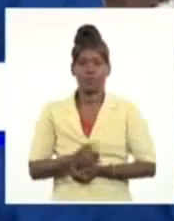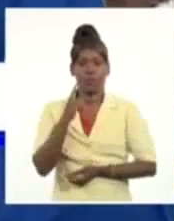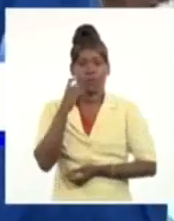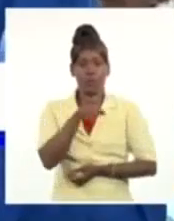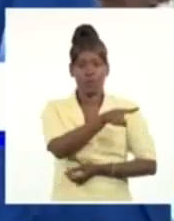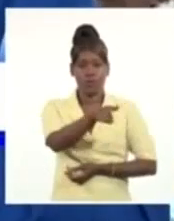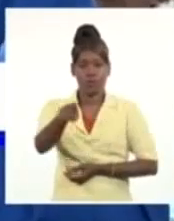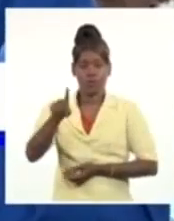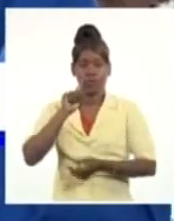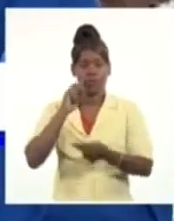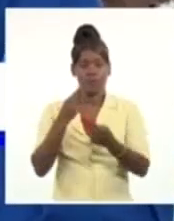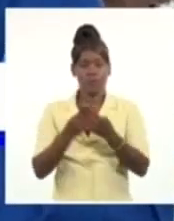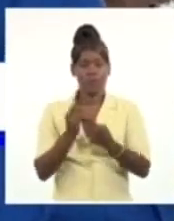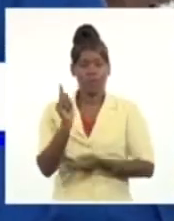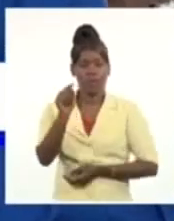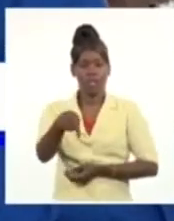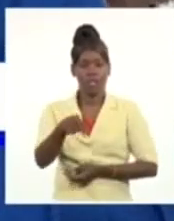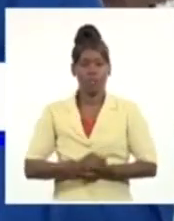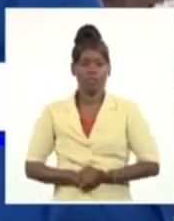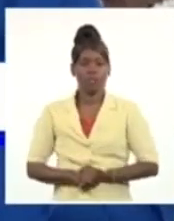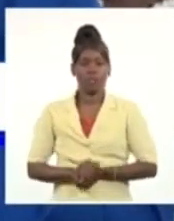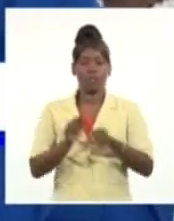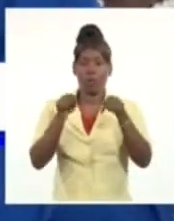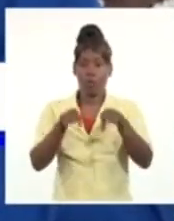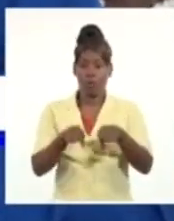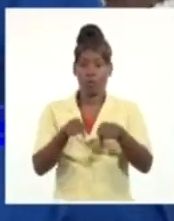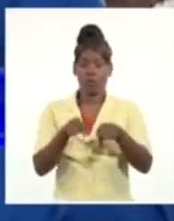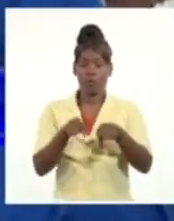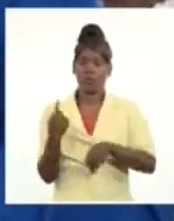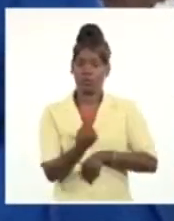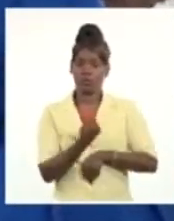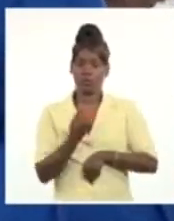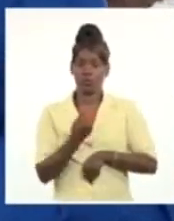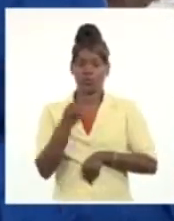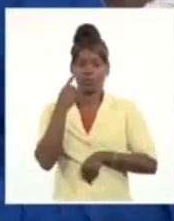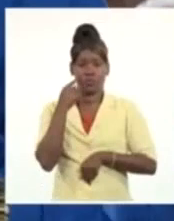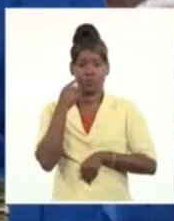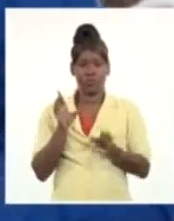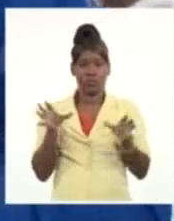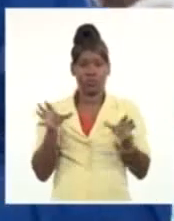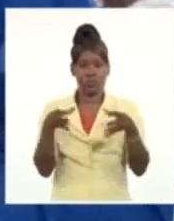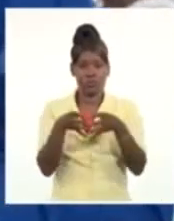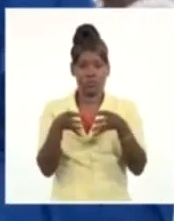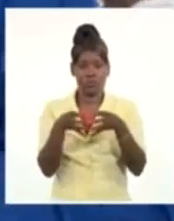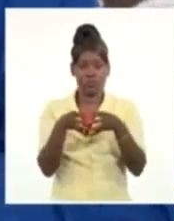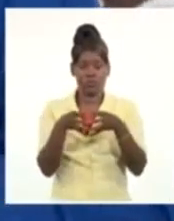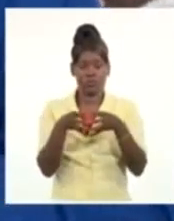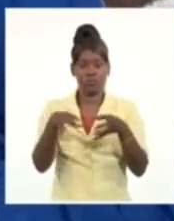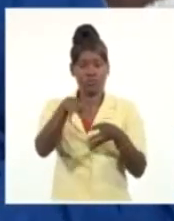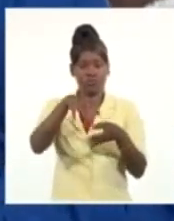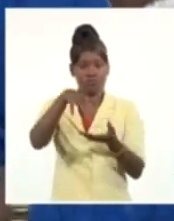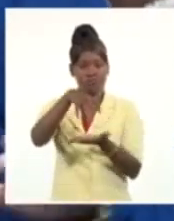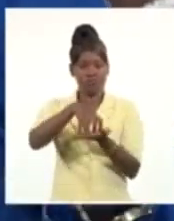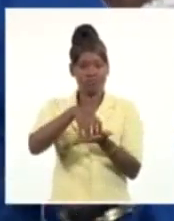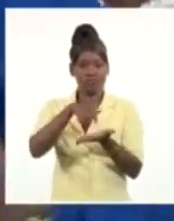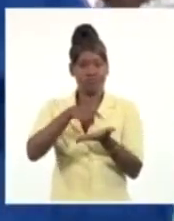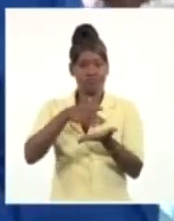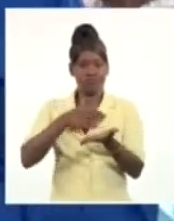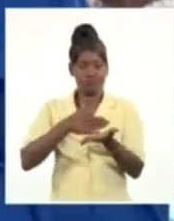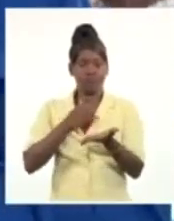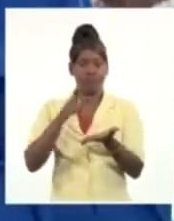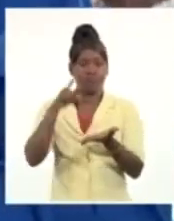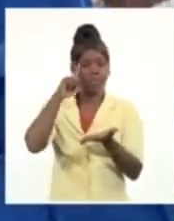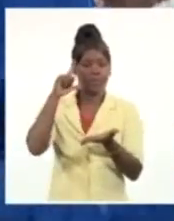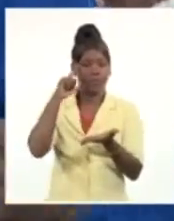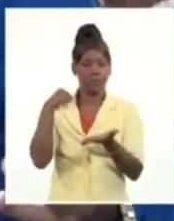depositando nuestro pueblo. Hoy está presente aquí el Consejo Popular Capiro Santa Catalina Sandino. Si miramos las